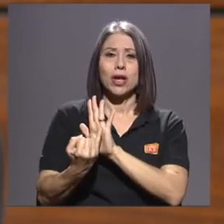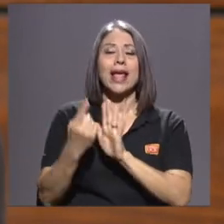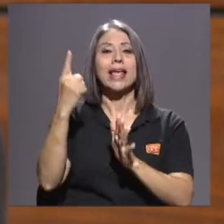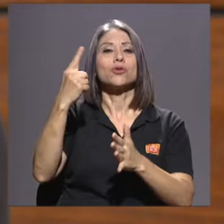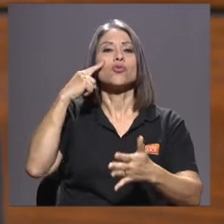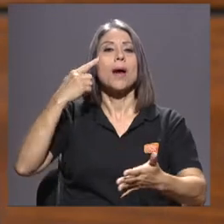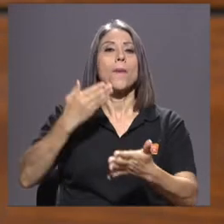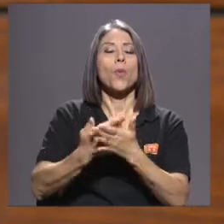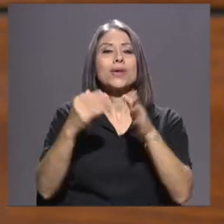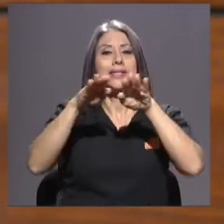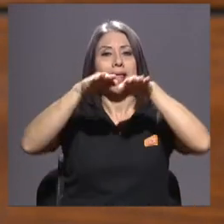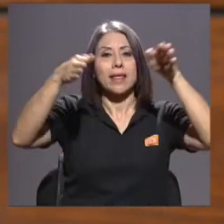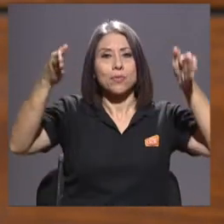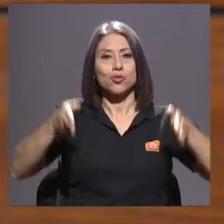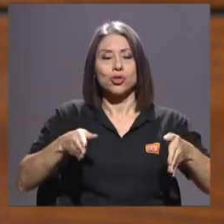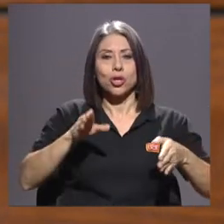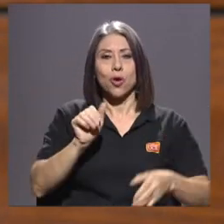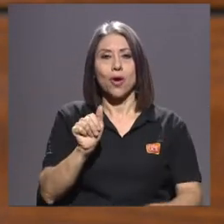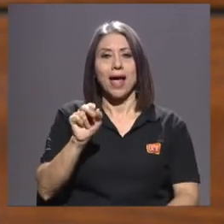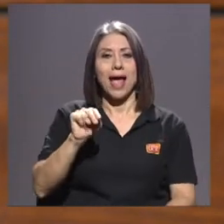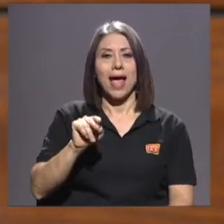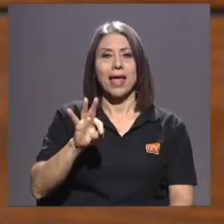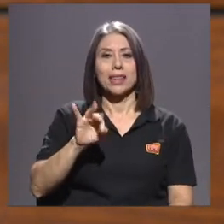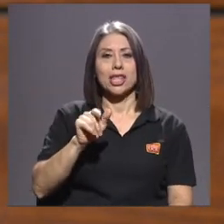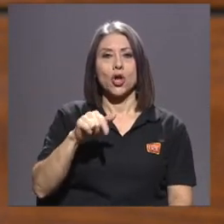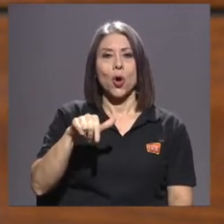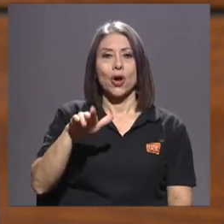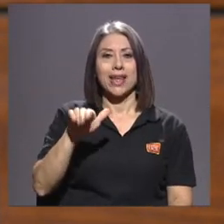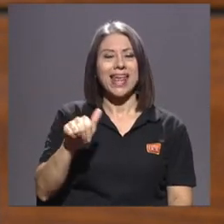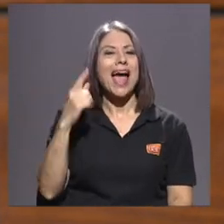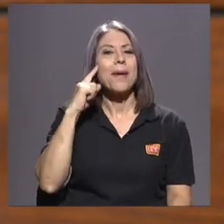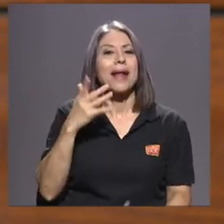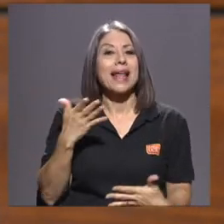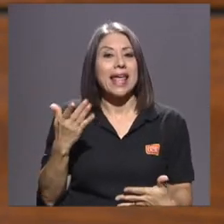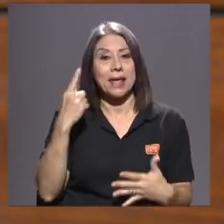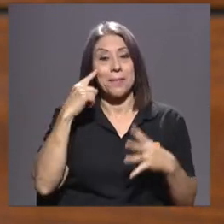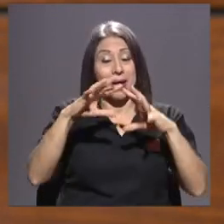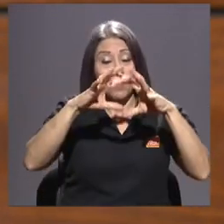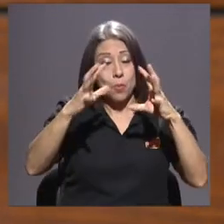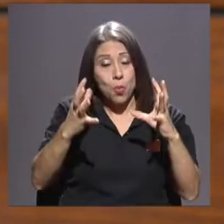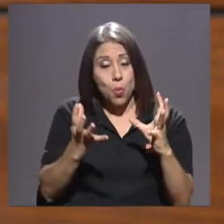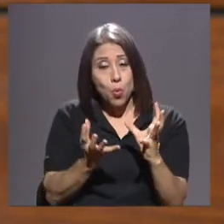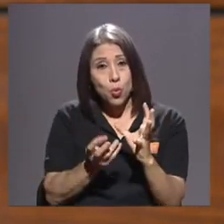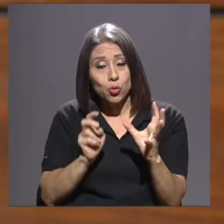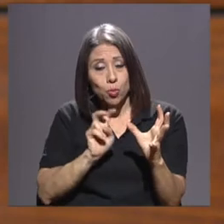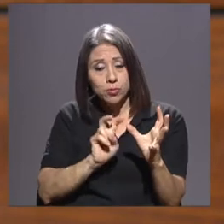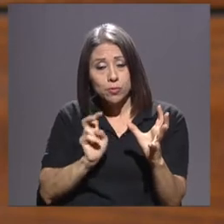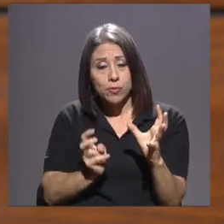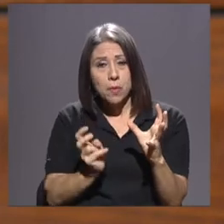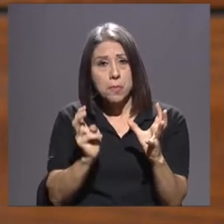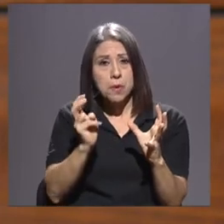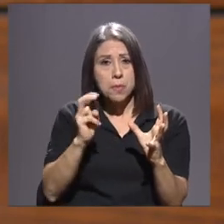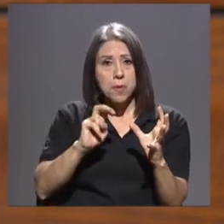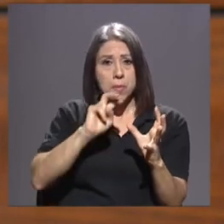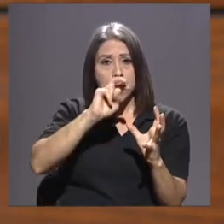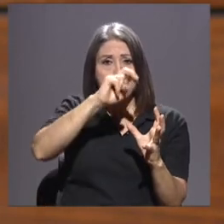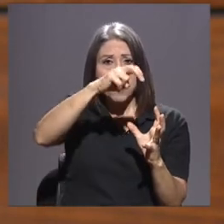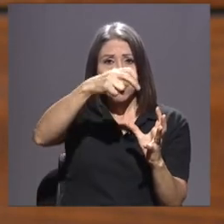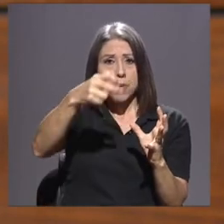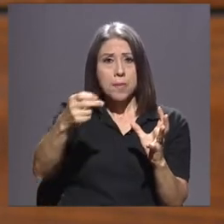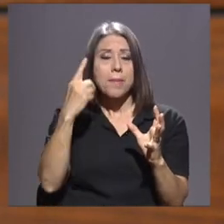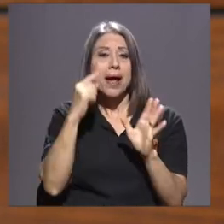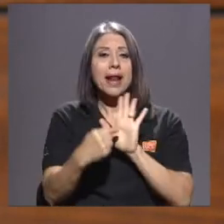tiene el Museo de Antioquia con el fin de itinerar por el mundo para dar a conocer la obra de este artista.